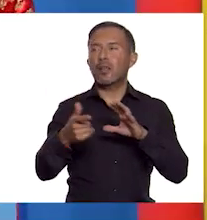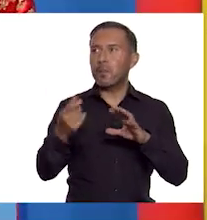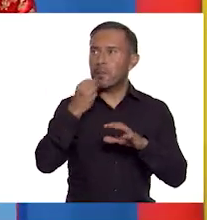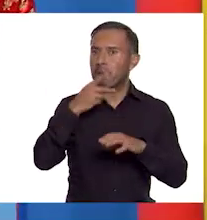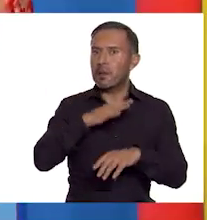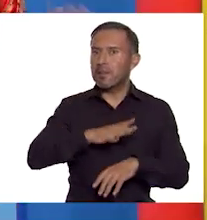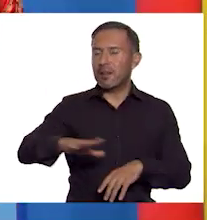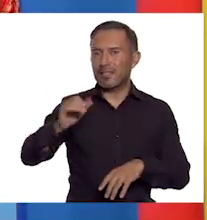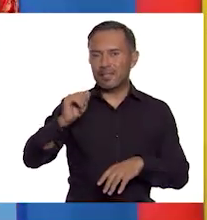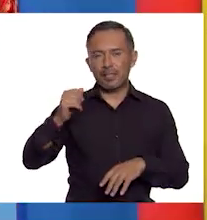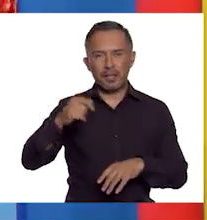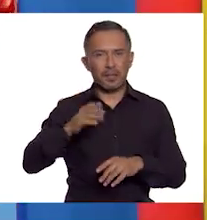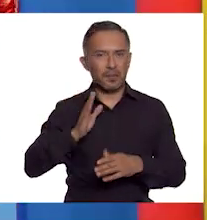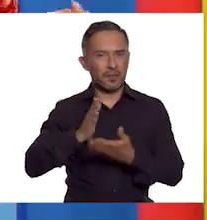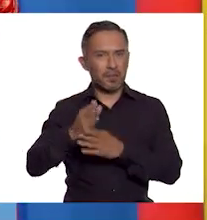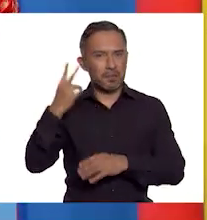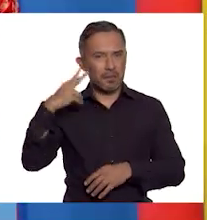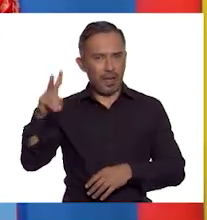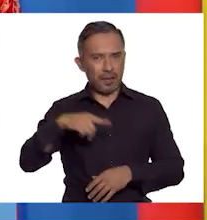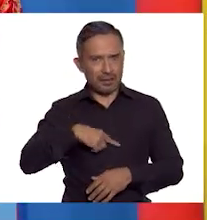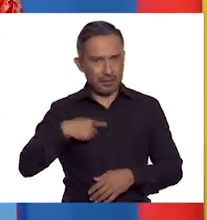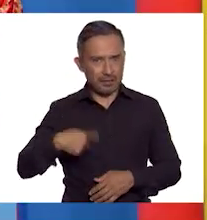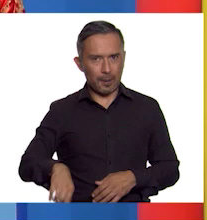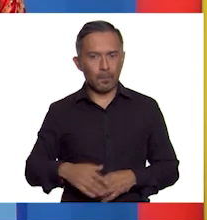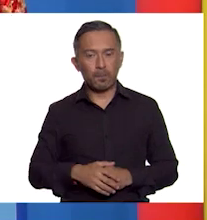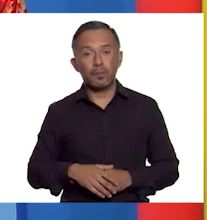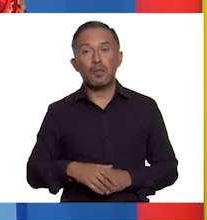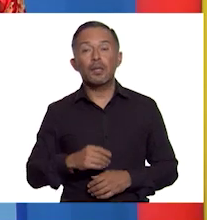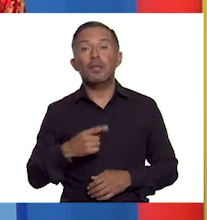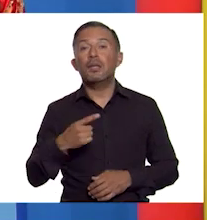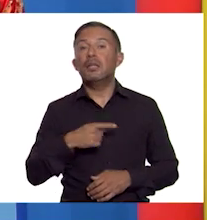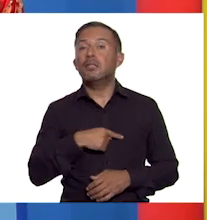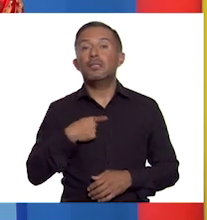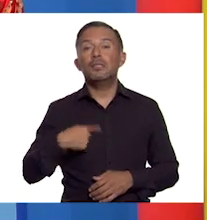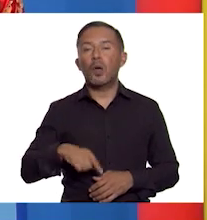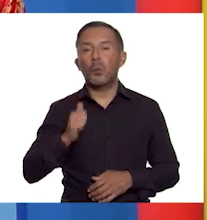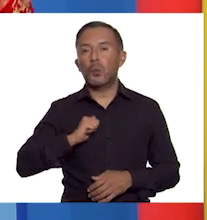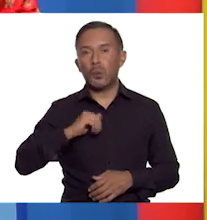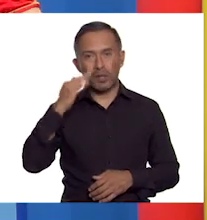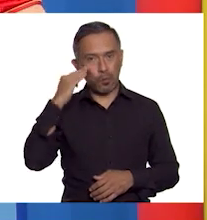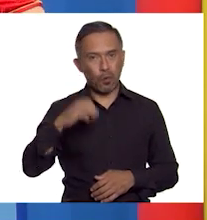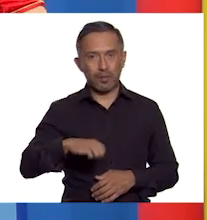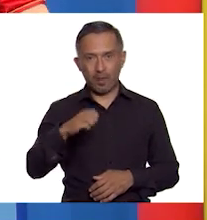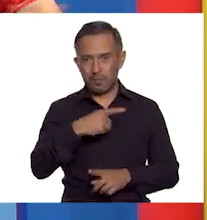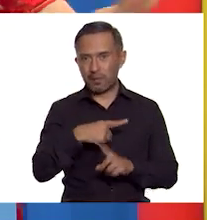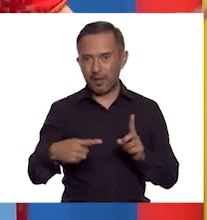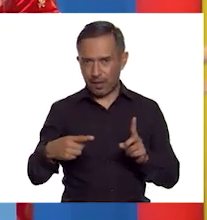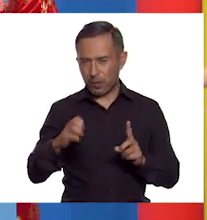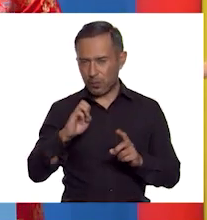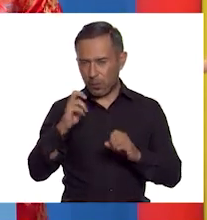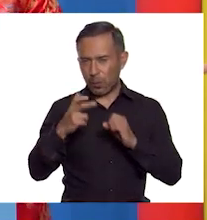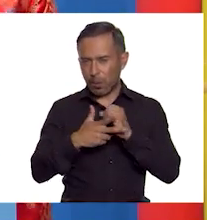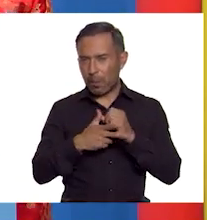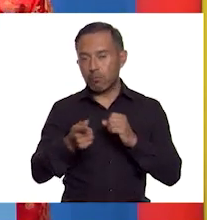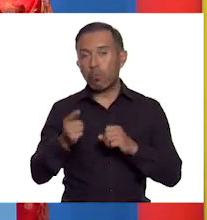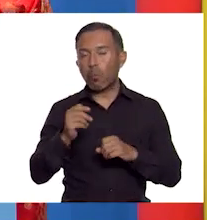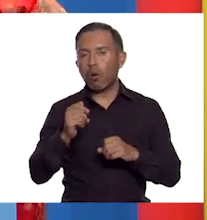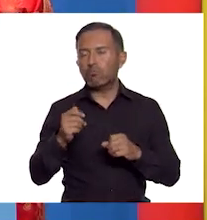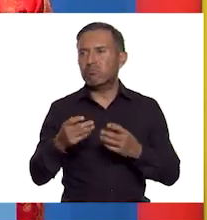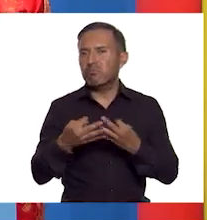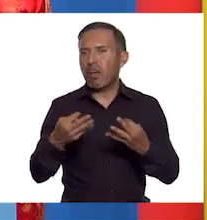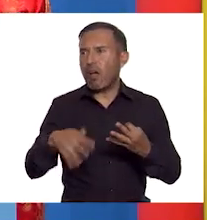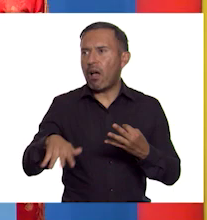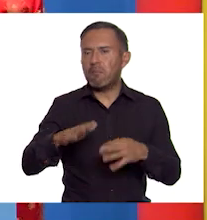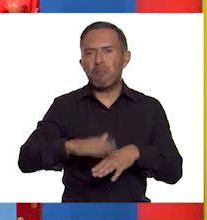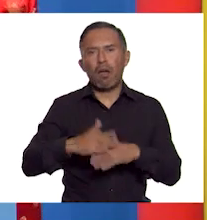Y podemos concluir que China durante la edad media europea fue un territorio extenso, lleno de